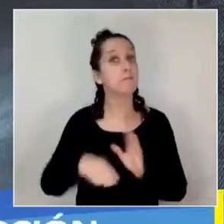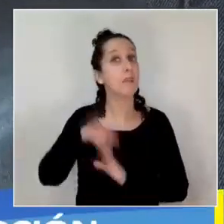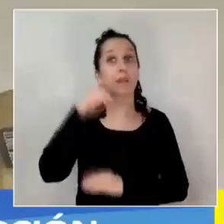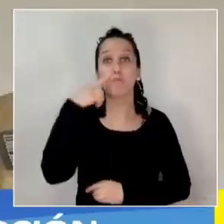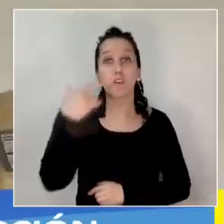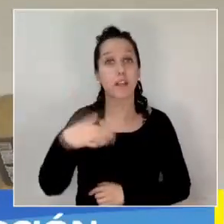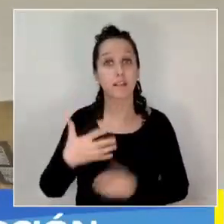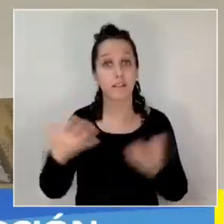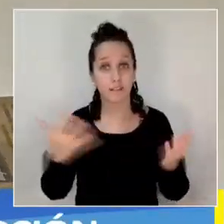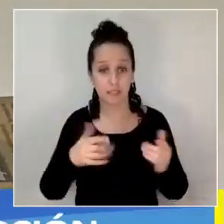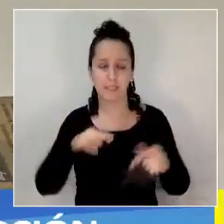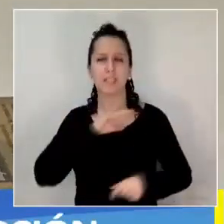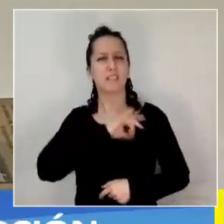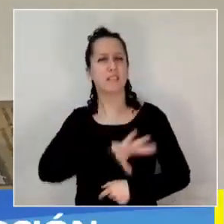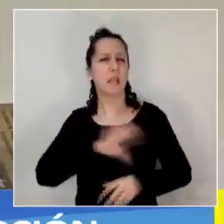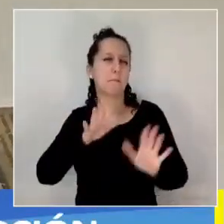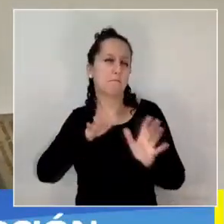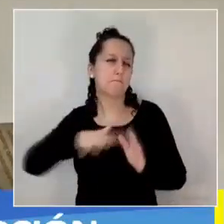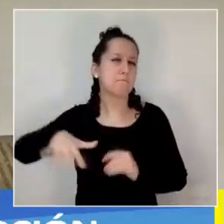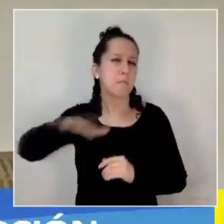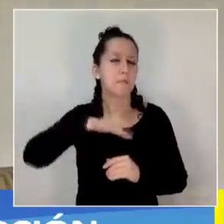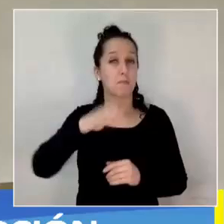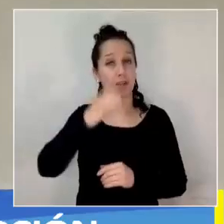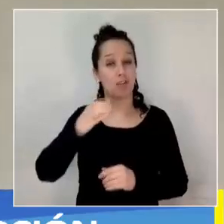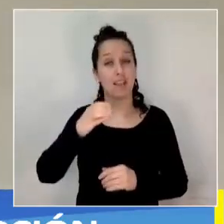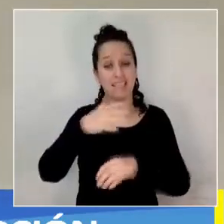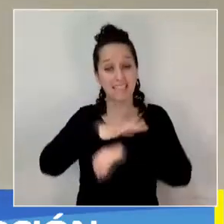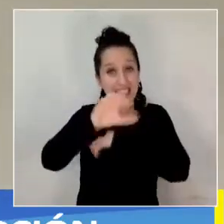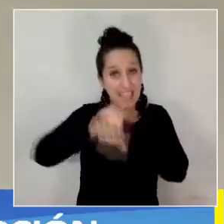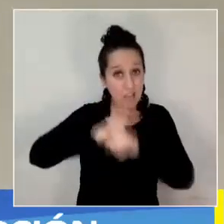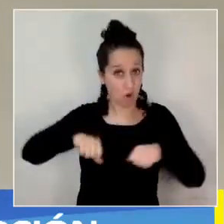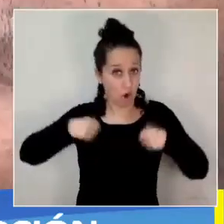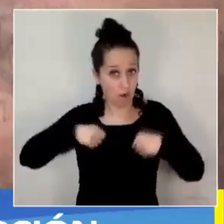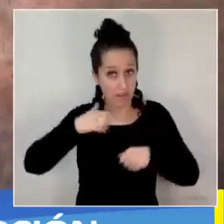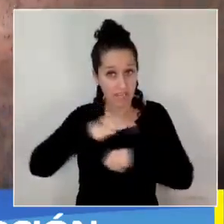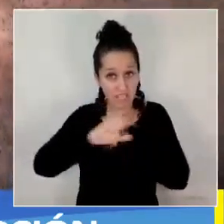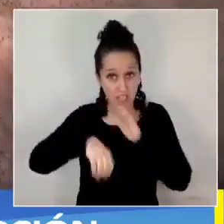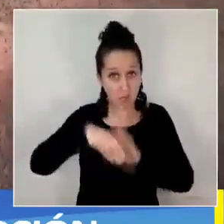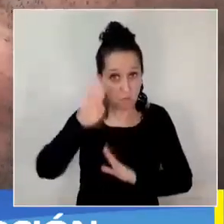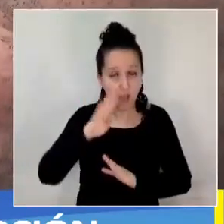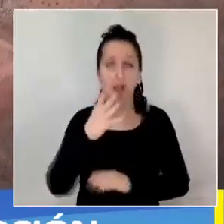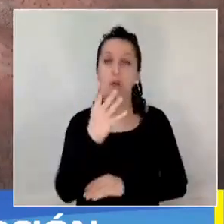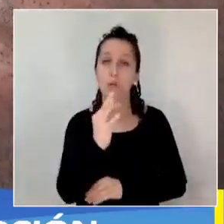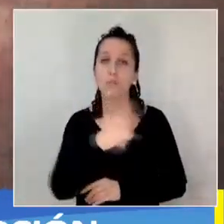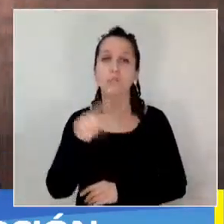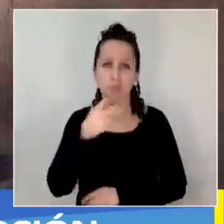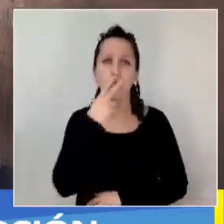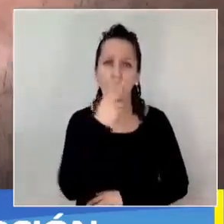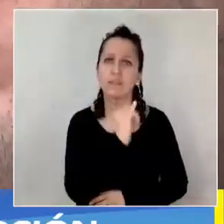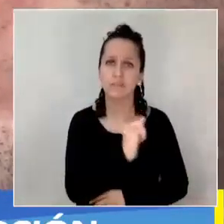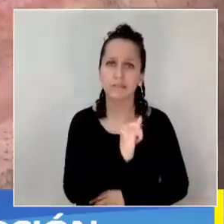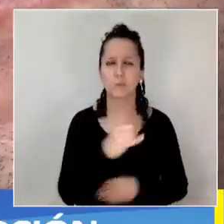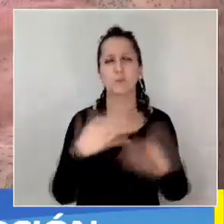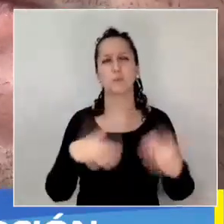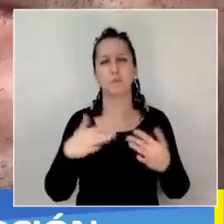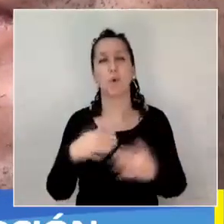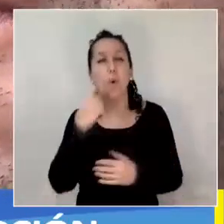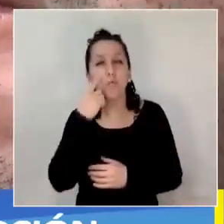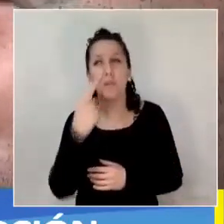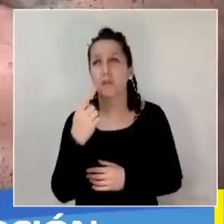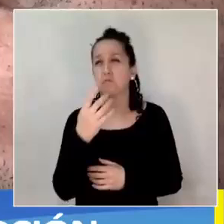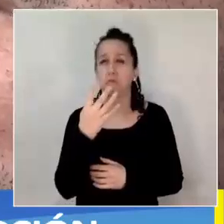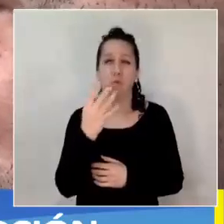manejar es que en Chile el 40% de los mayores de 15 años fuma y se estima que 46 personas mueren al día por